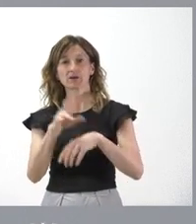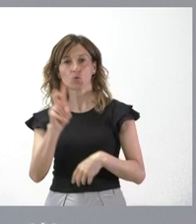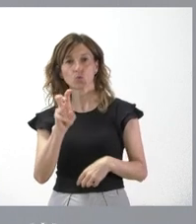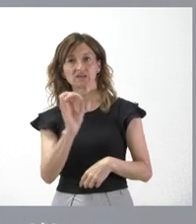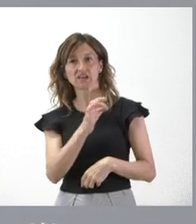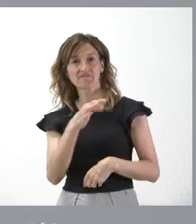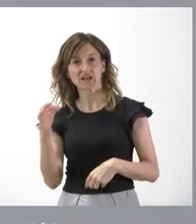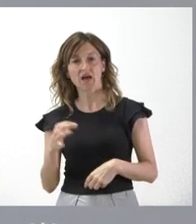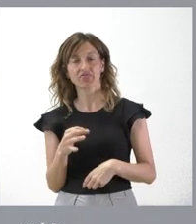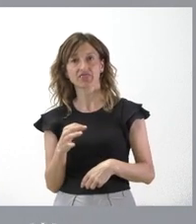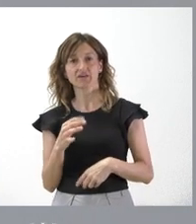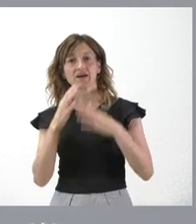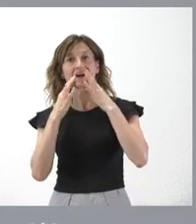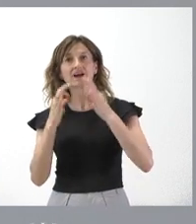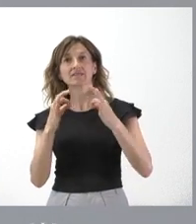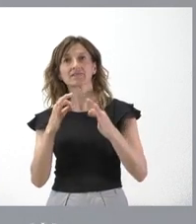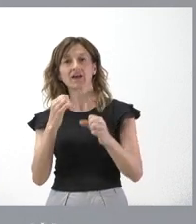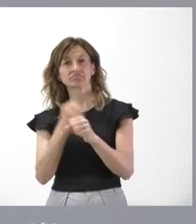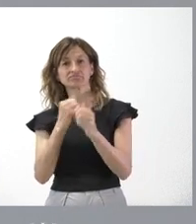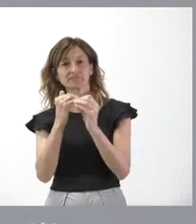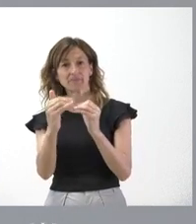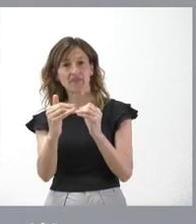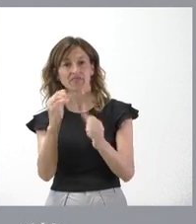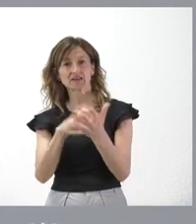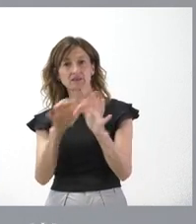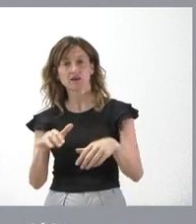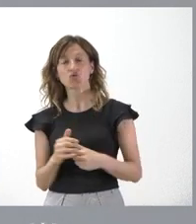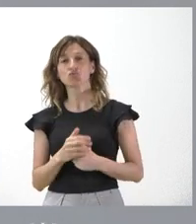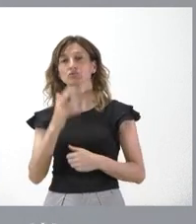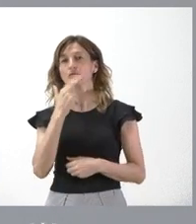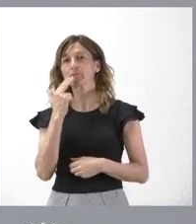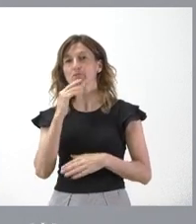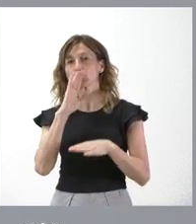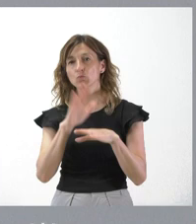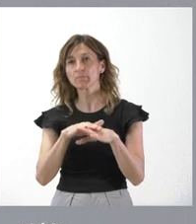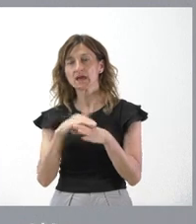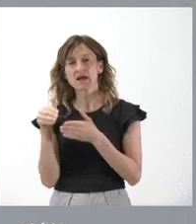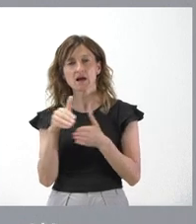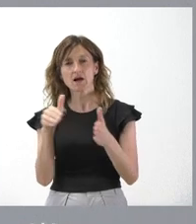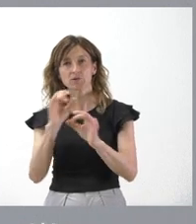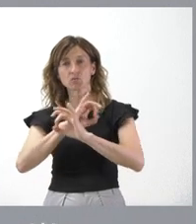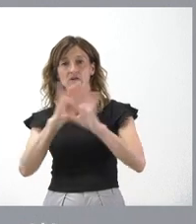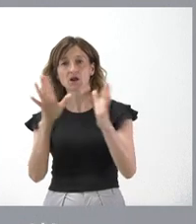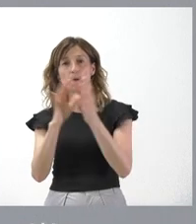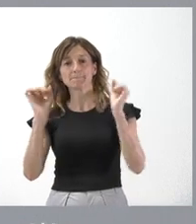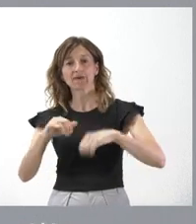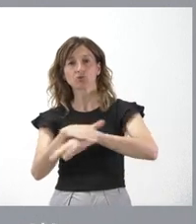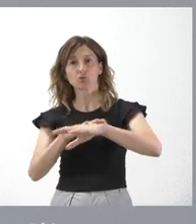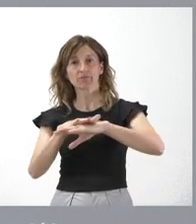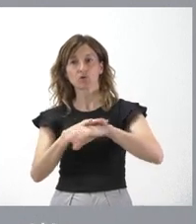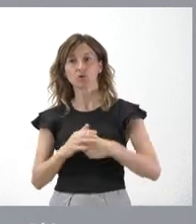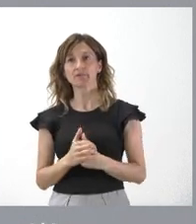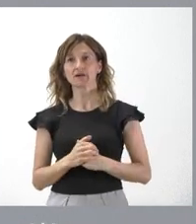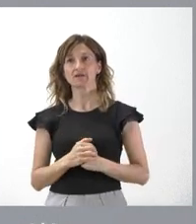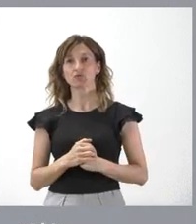eficaz que garantiza la estabilidad en Castilla y León que es capaz de cumplir sus compromisos y que tiene una hoja de ruta muy clara que es el pacto de gobierno y que